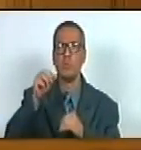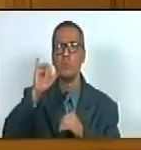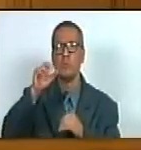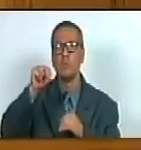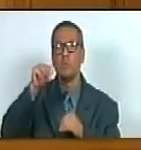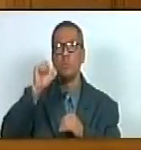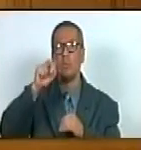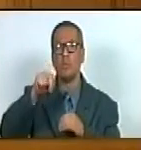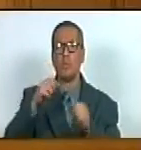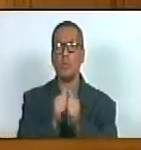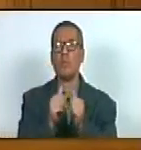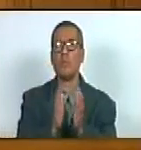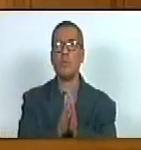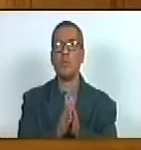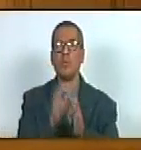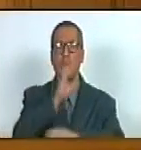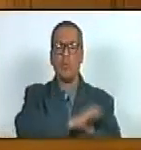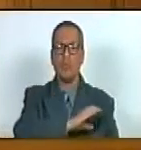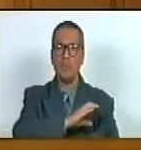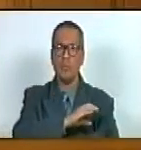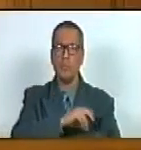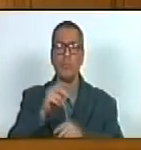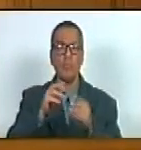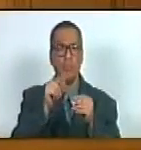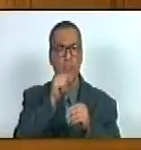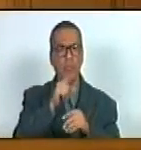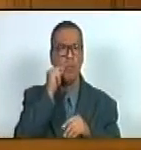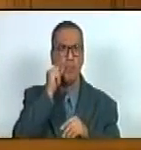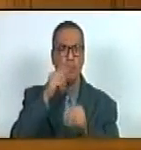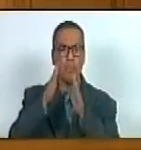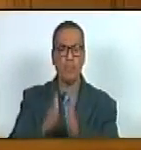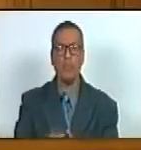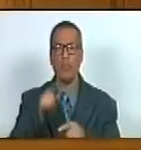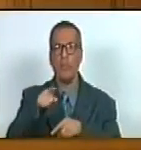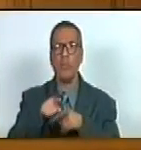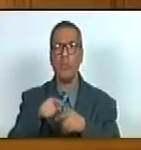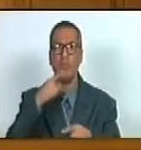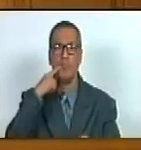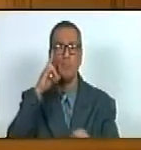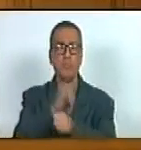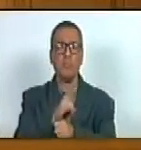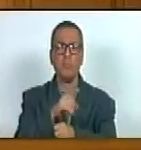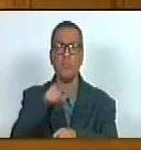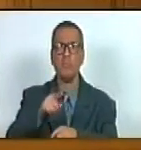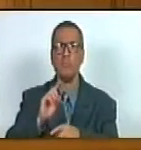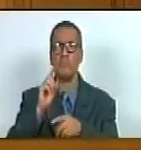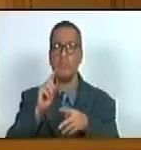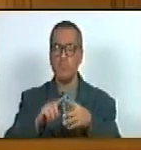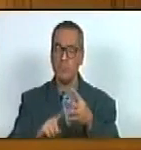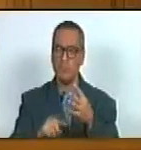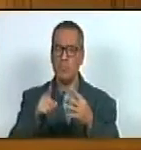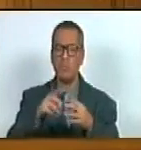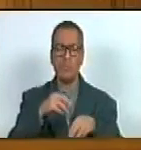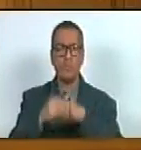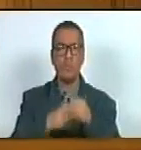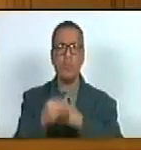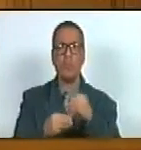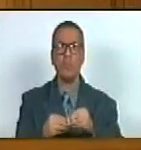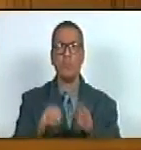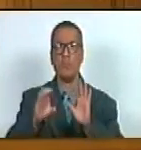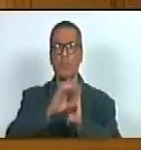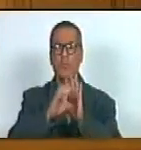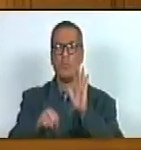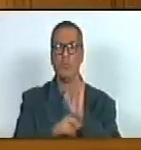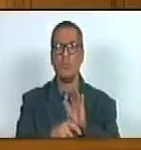estado Anzuategui ciudadano Ernesto Paraqueima quien violó de manera fragante principios establecidos en la